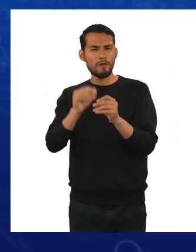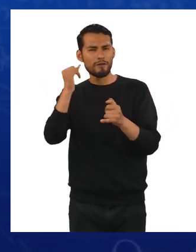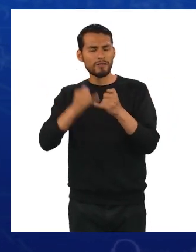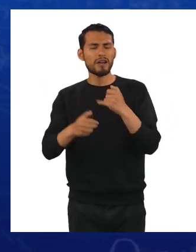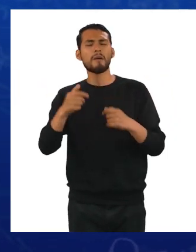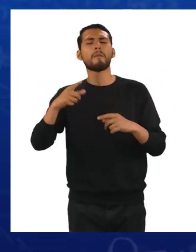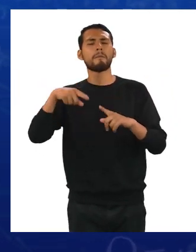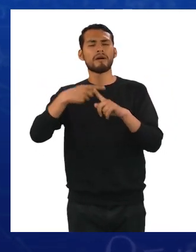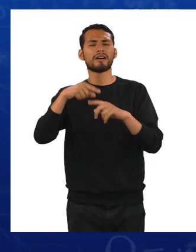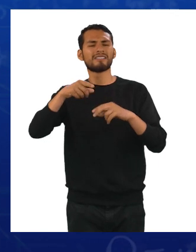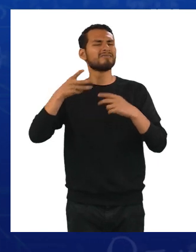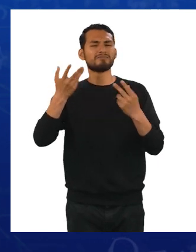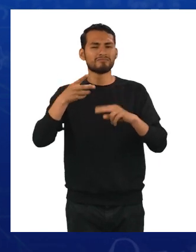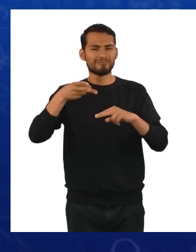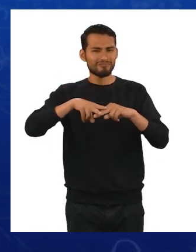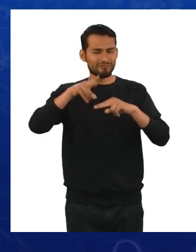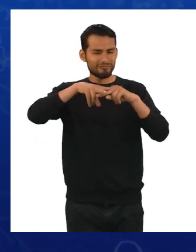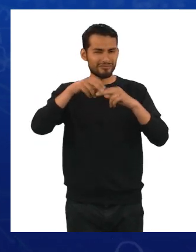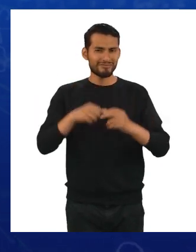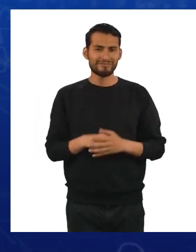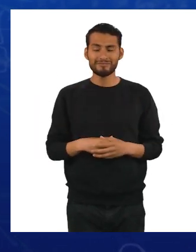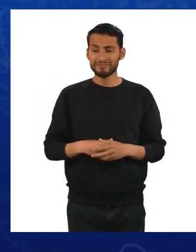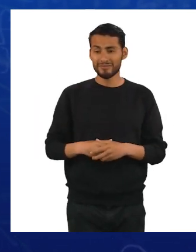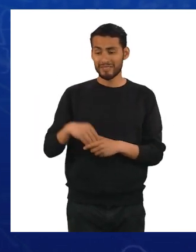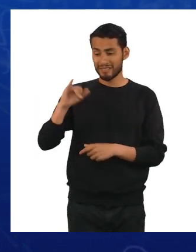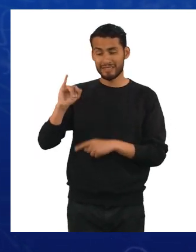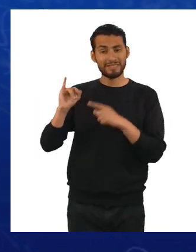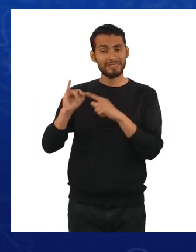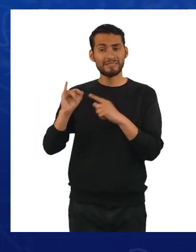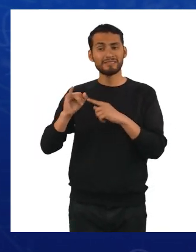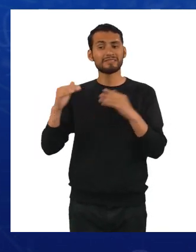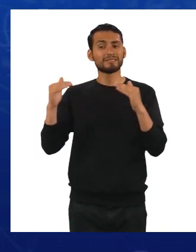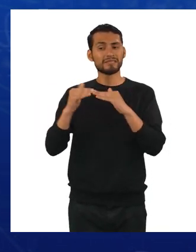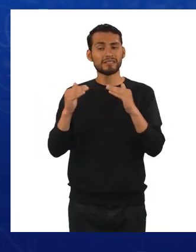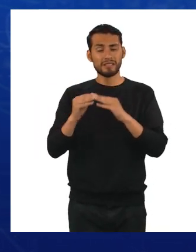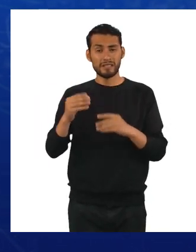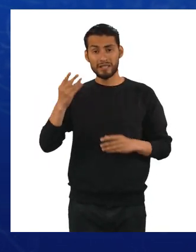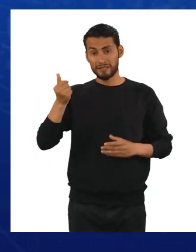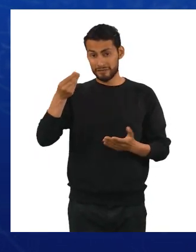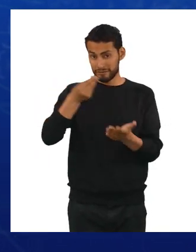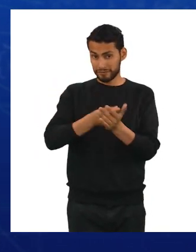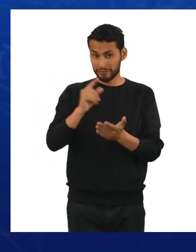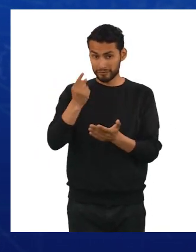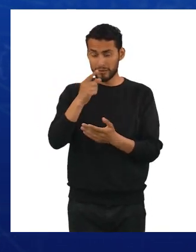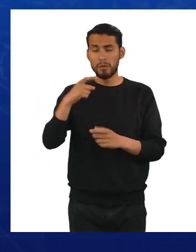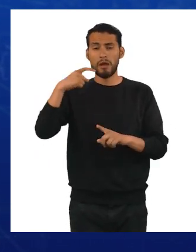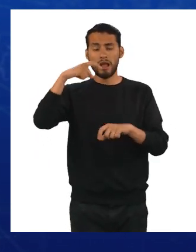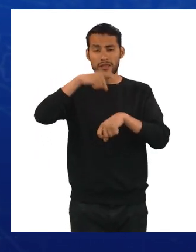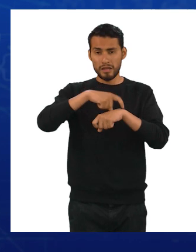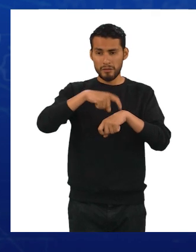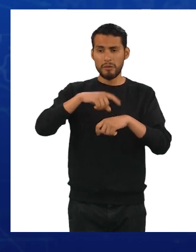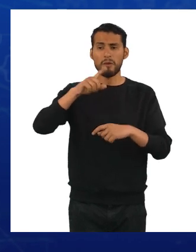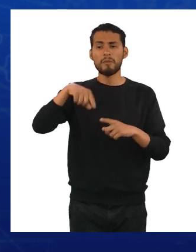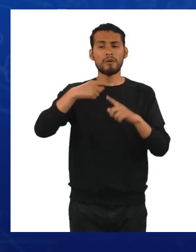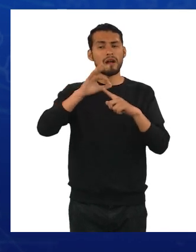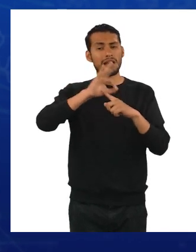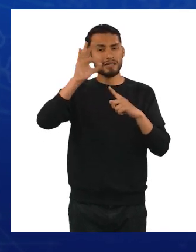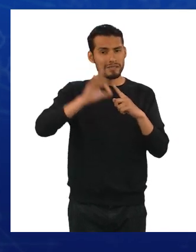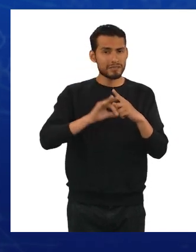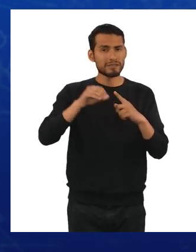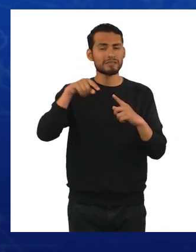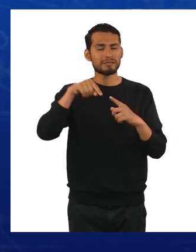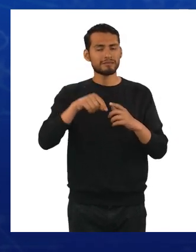Utilizaremos la siguiente fórmula. Interés es igual a capital por tiempo por tasa de interés.